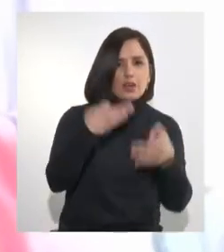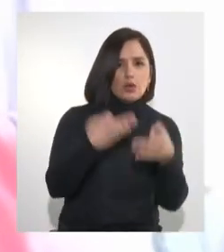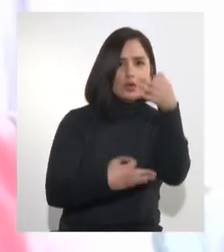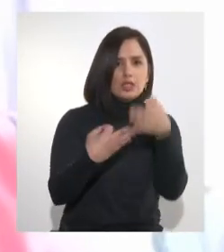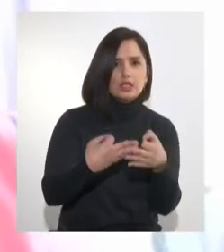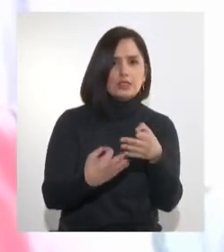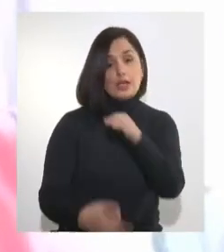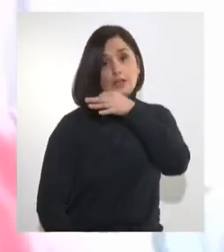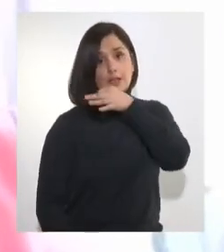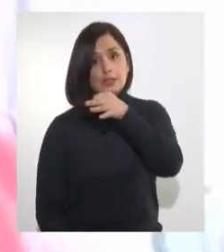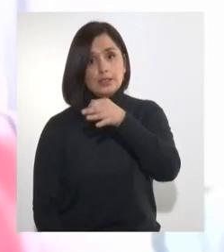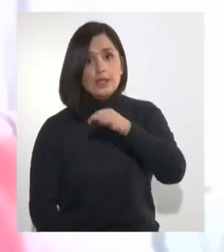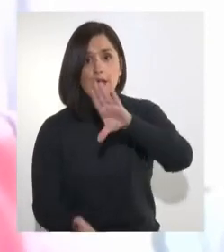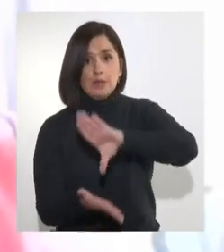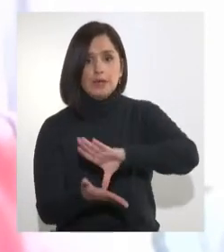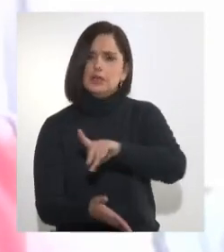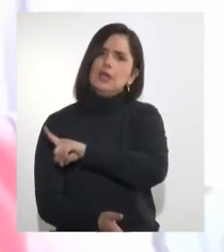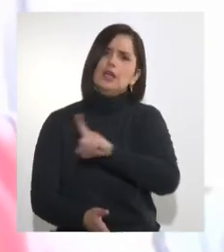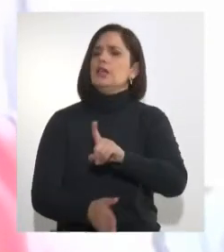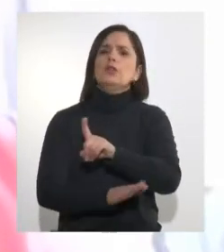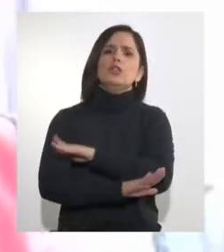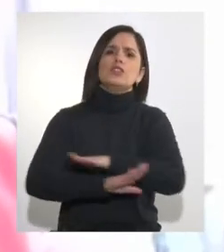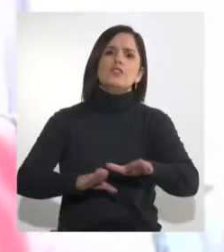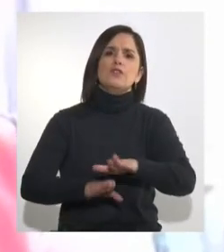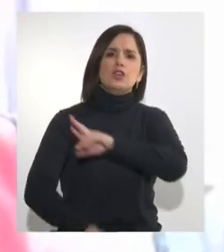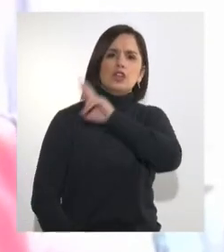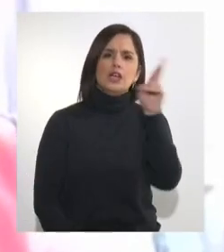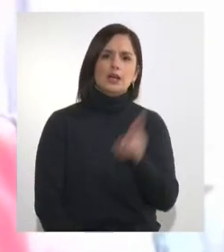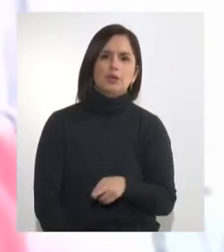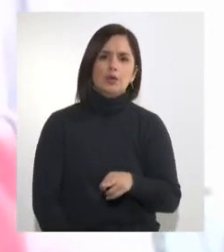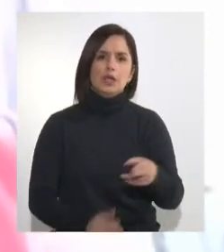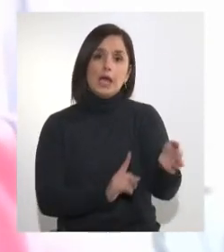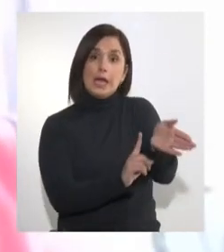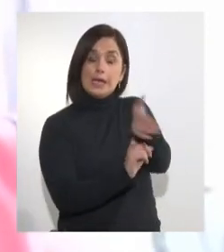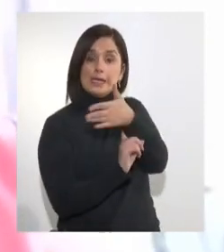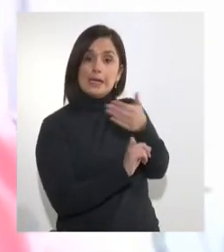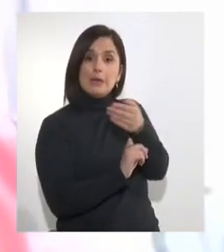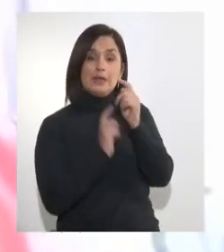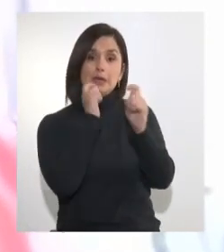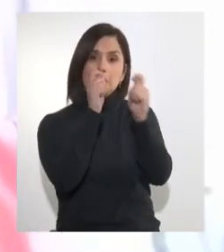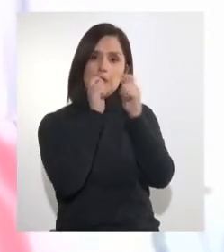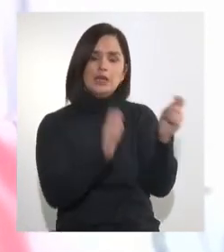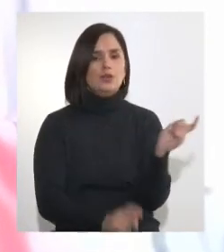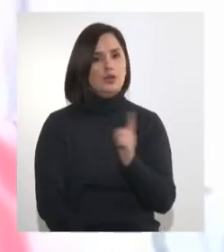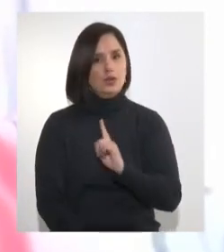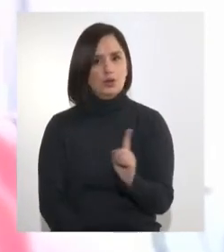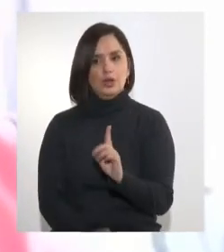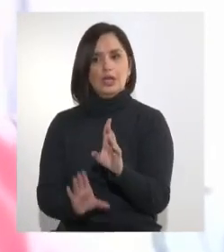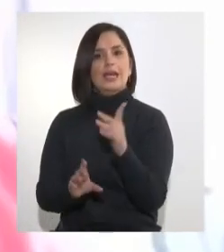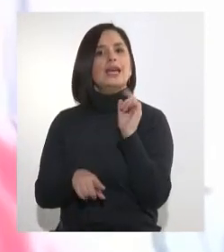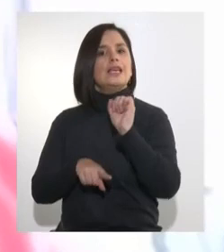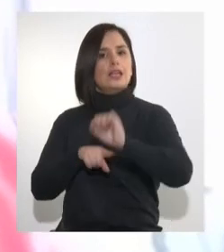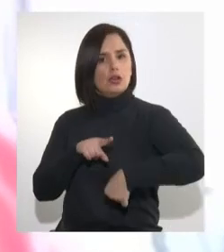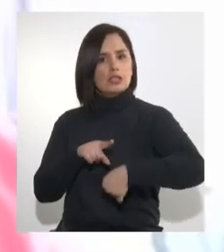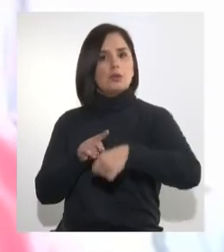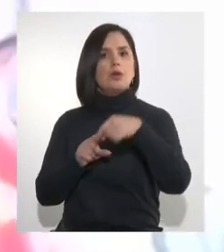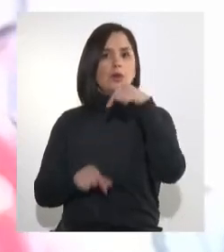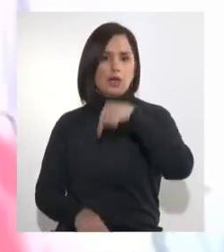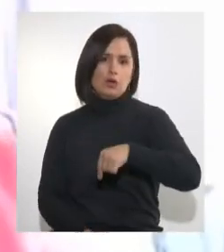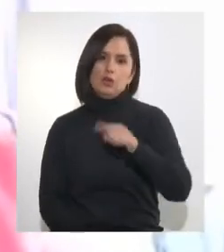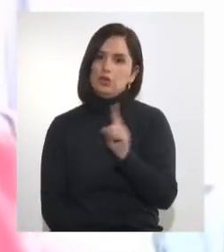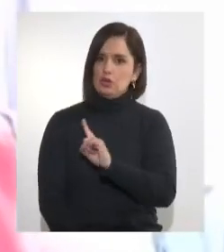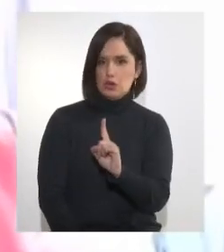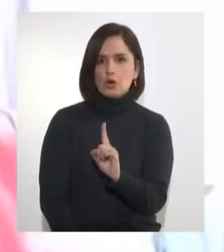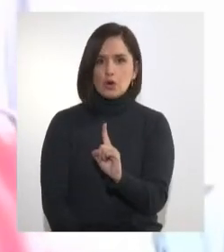país que este no es el fin de la República, que la patria no está en peligro y que los retiros que aprobaremos hoy no